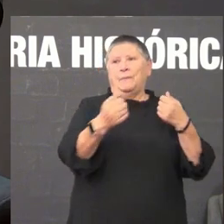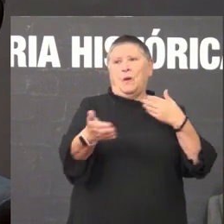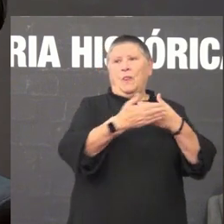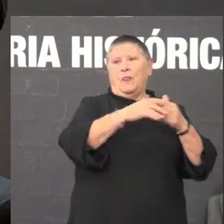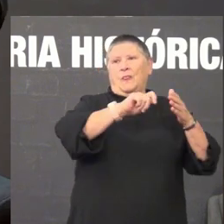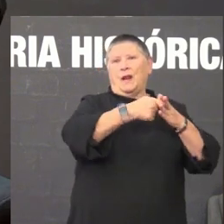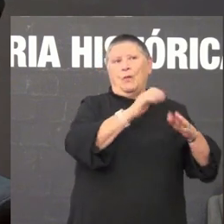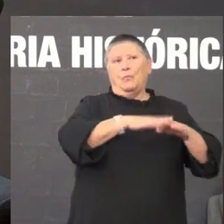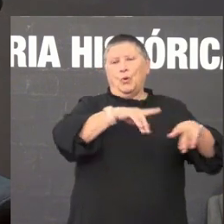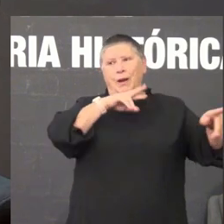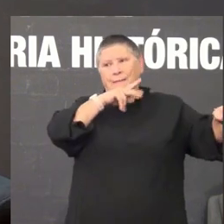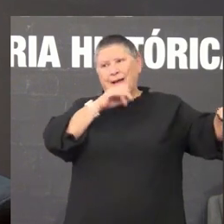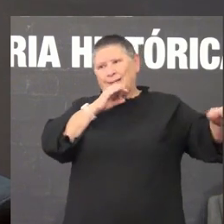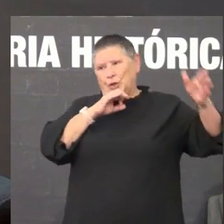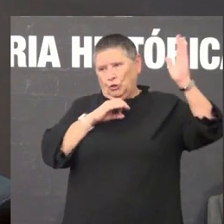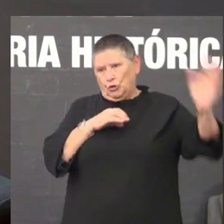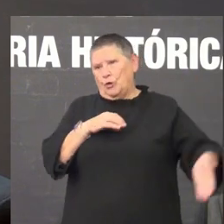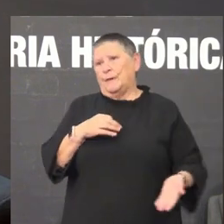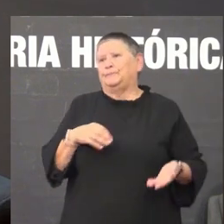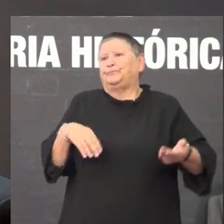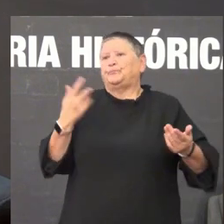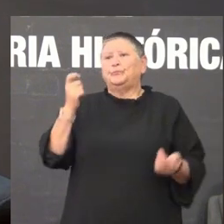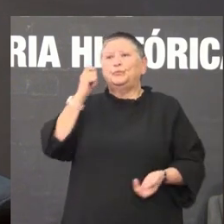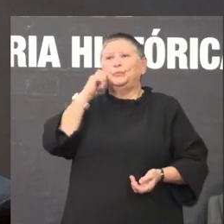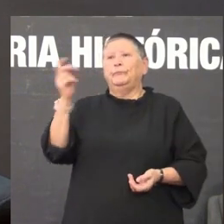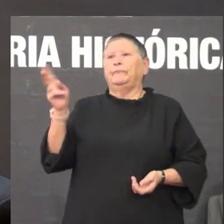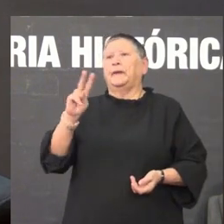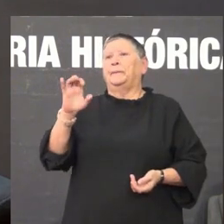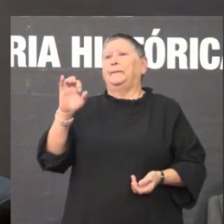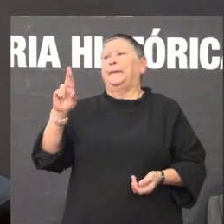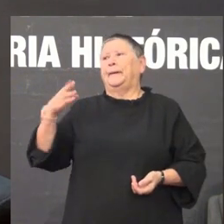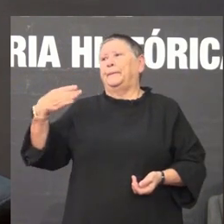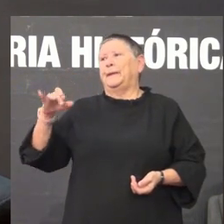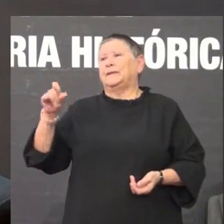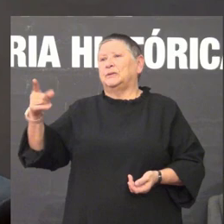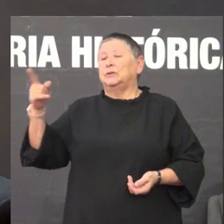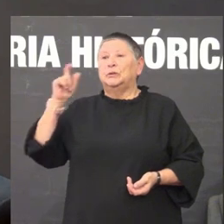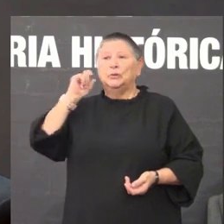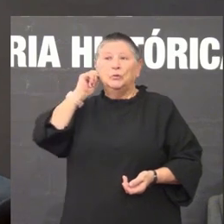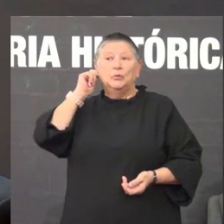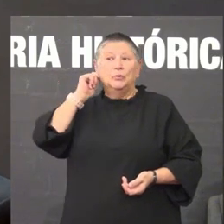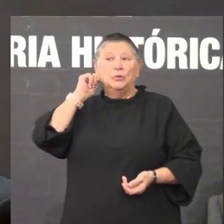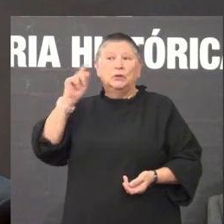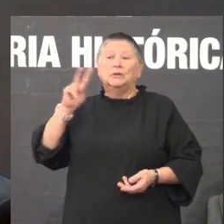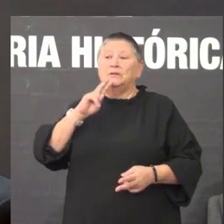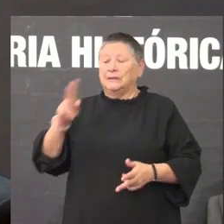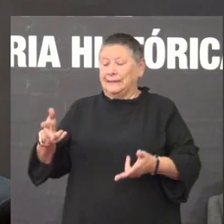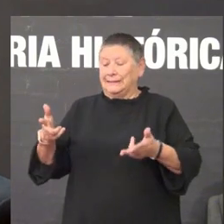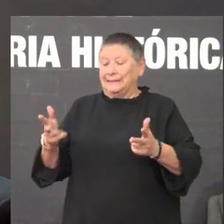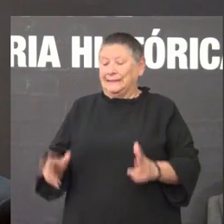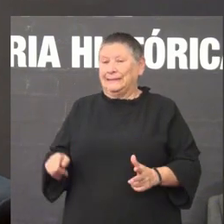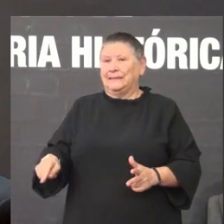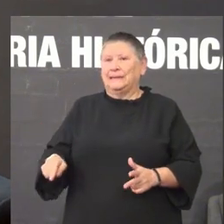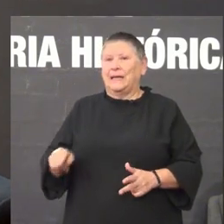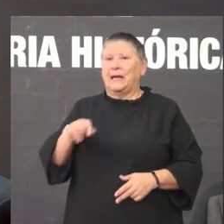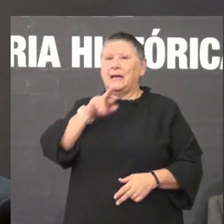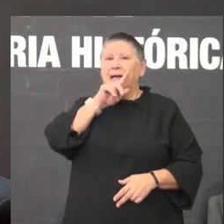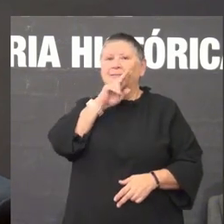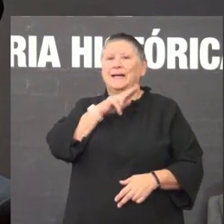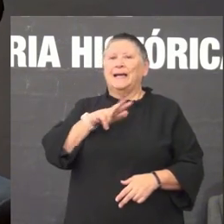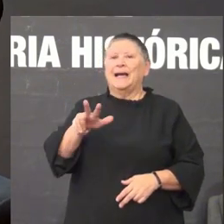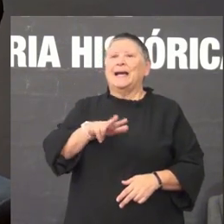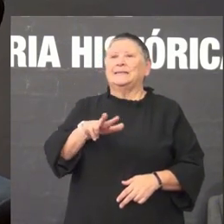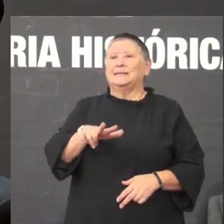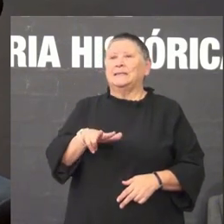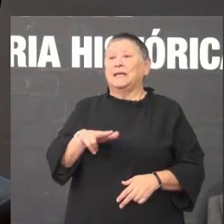no verves dos anos 50 había unha profesora que tiña que chamaba la silla del castellano se